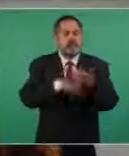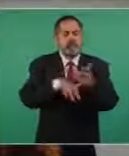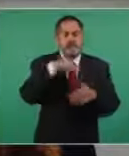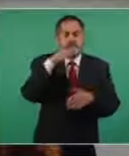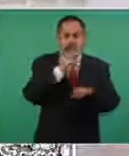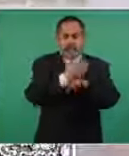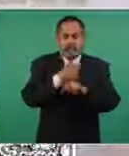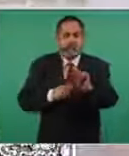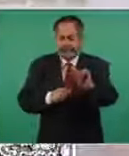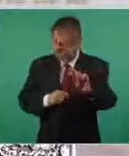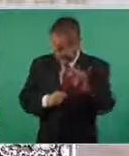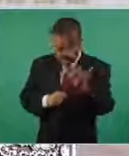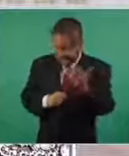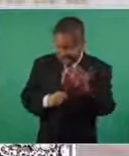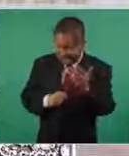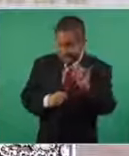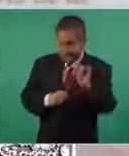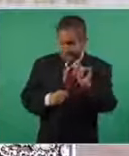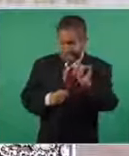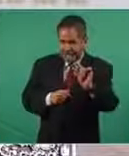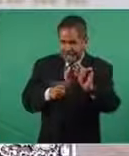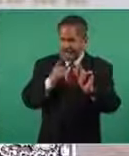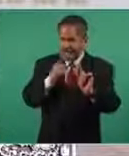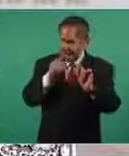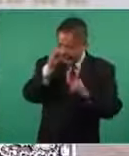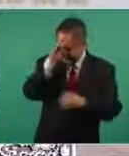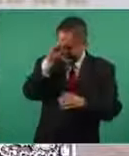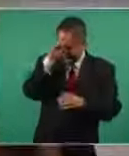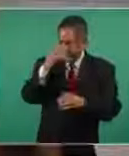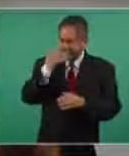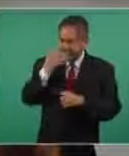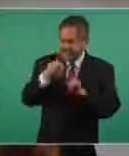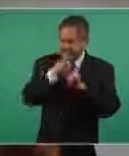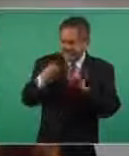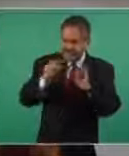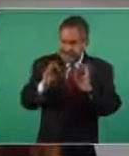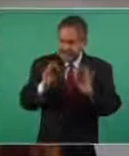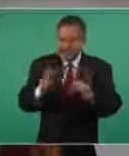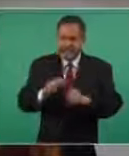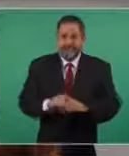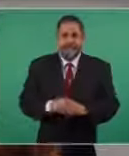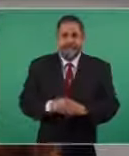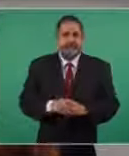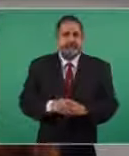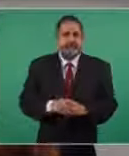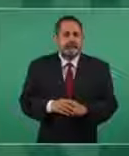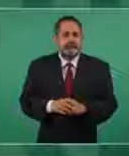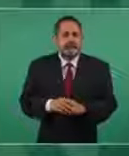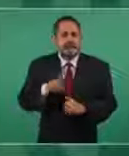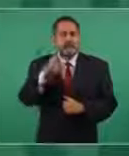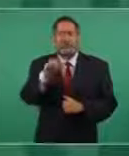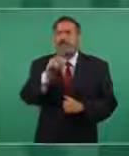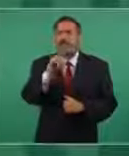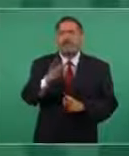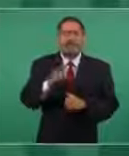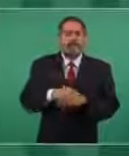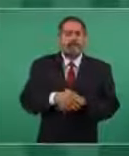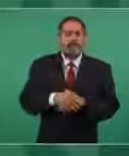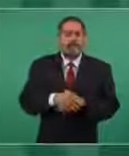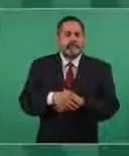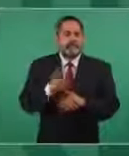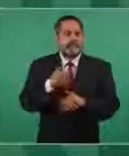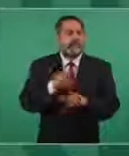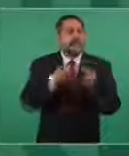me esperan. Porque lo quiero ver bien. Miren. Porque no es un asunto nada más